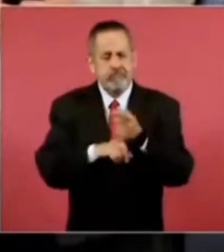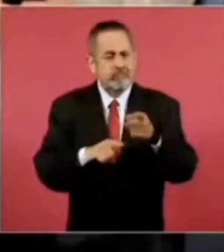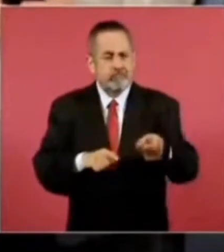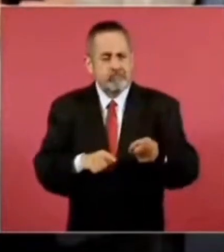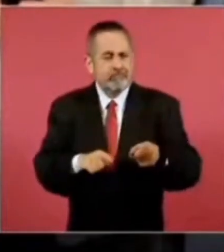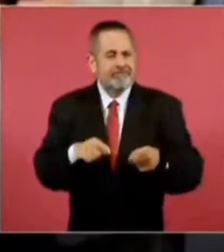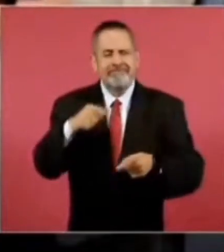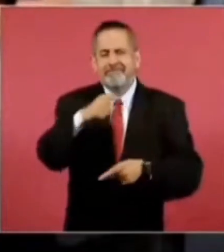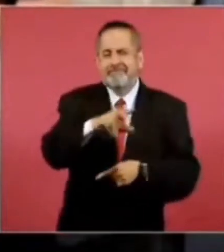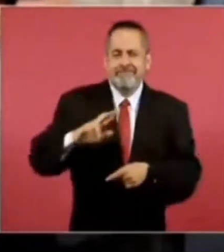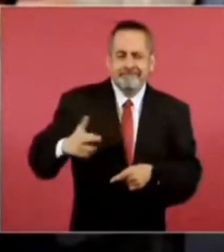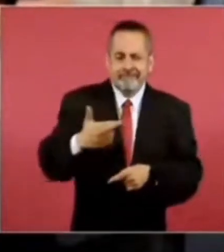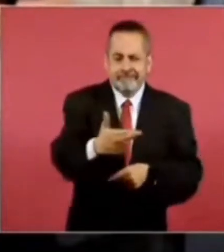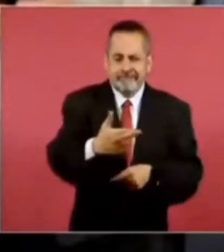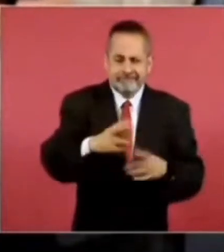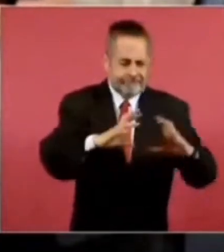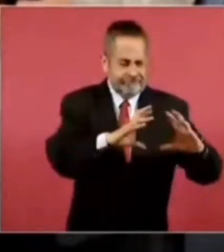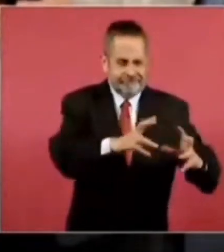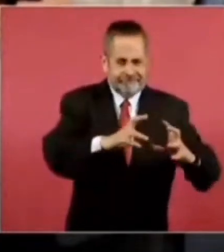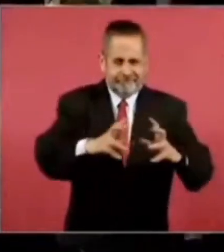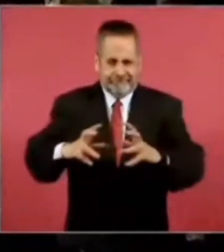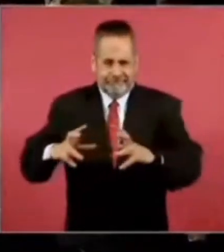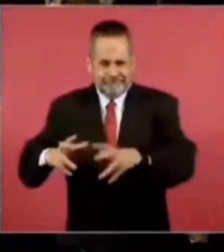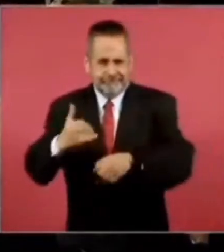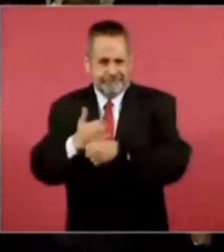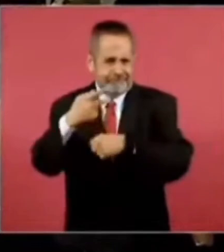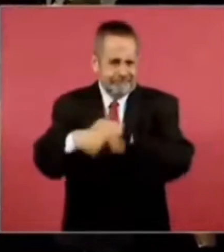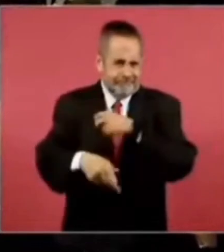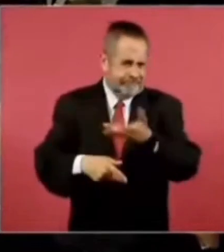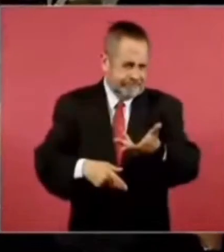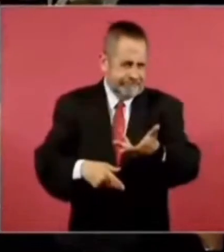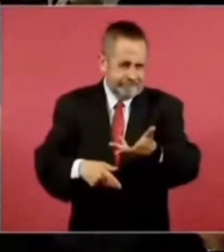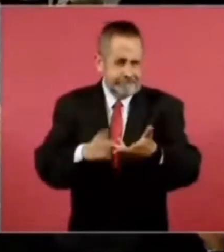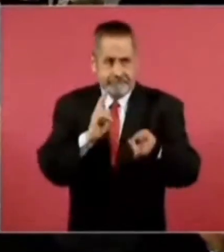boyas y estas acciones? Sí, constantemente.